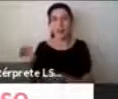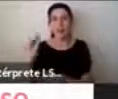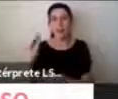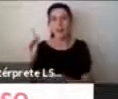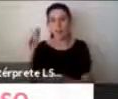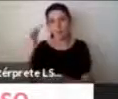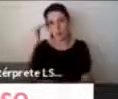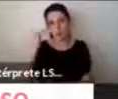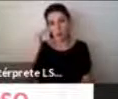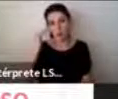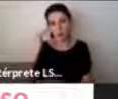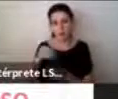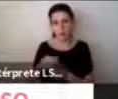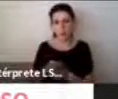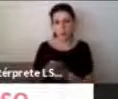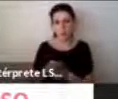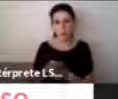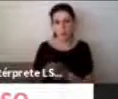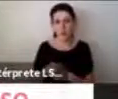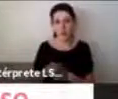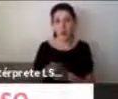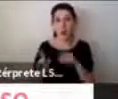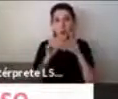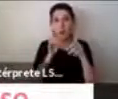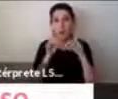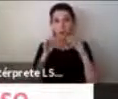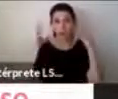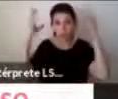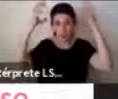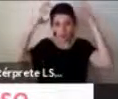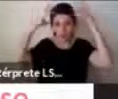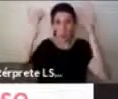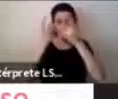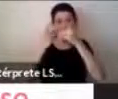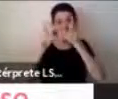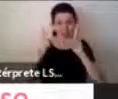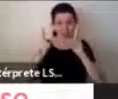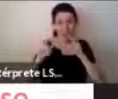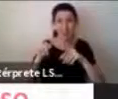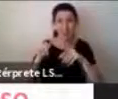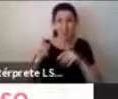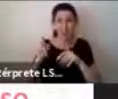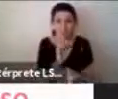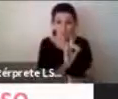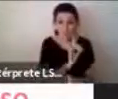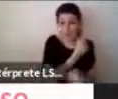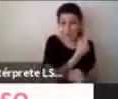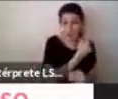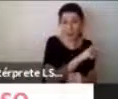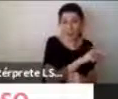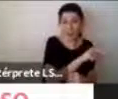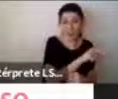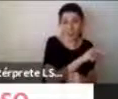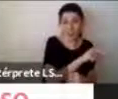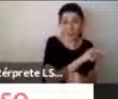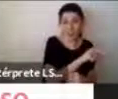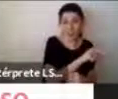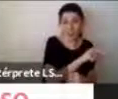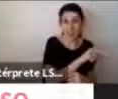y el de neurodiversidad que era el que va primero, ¿cierto? fue el que escribimos al final